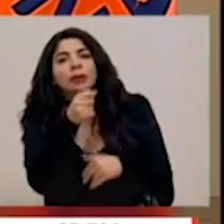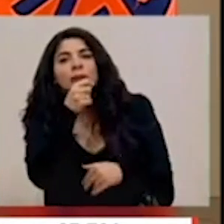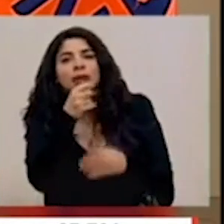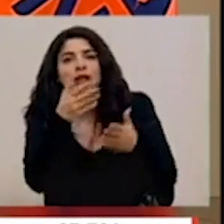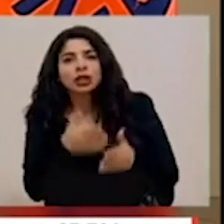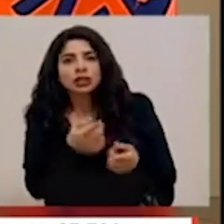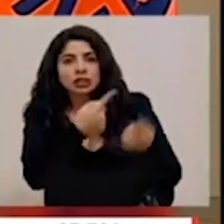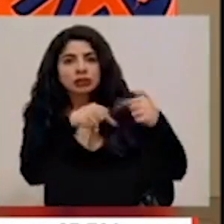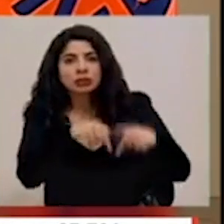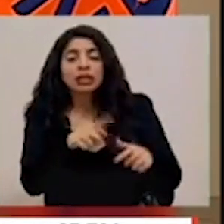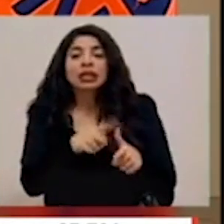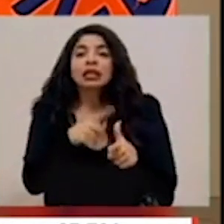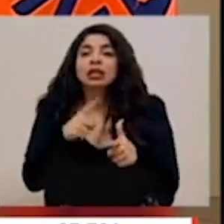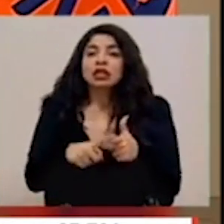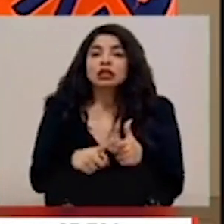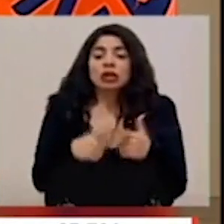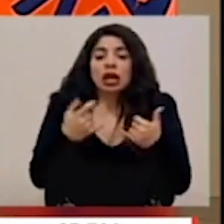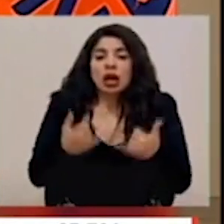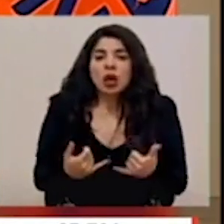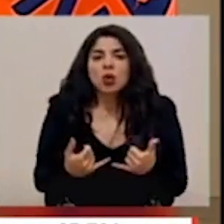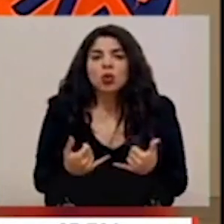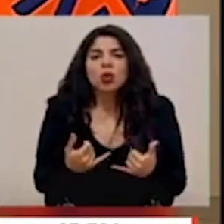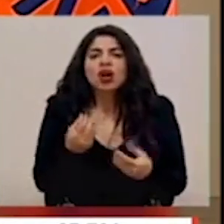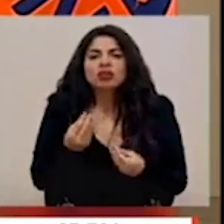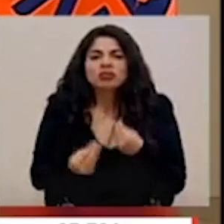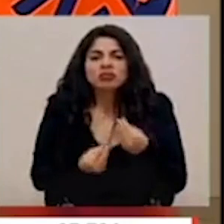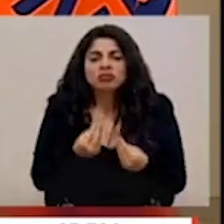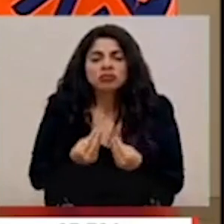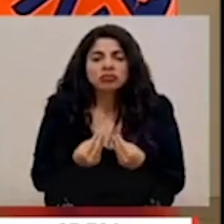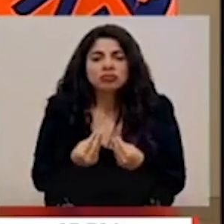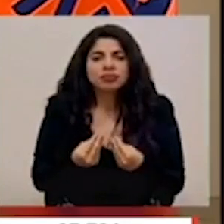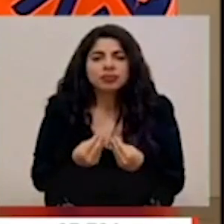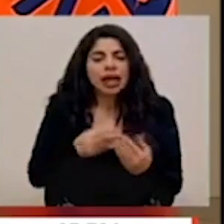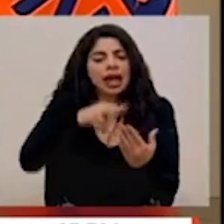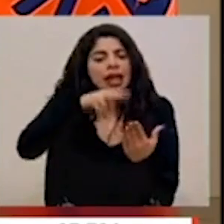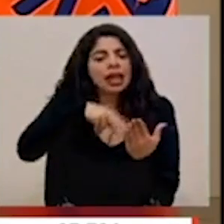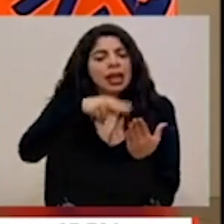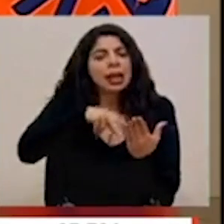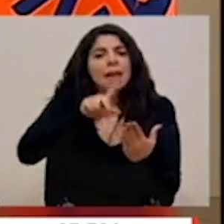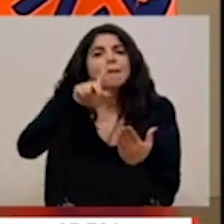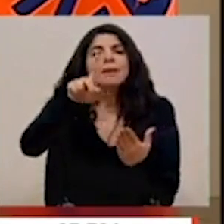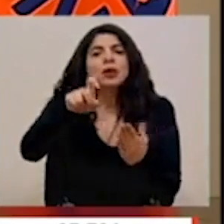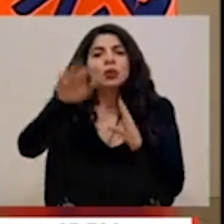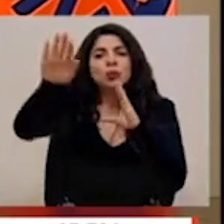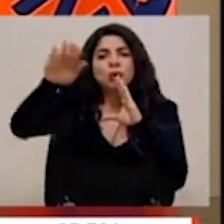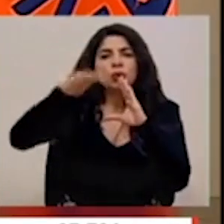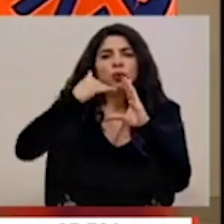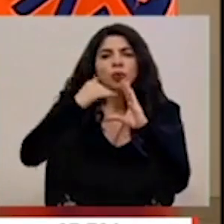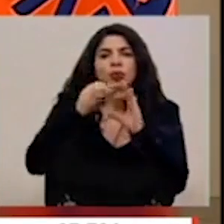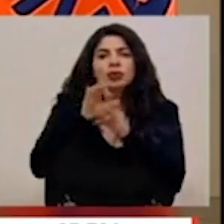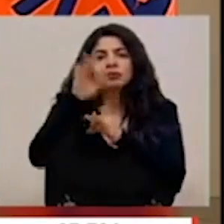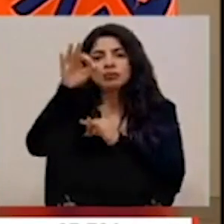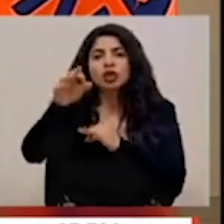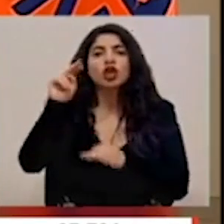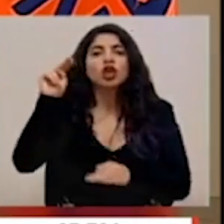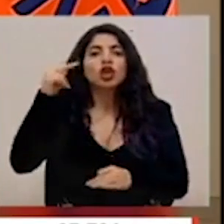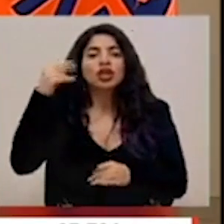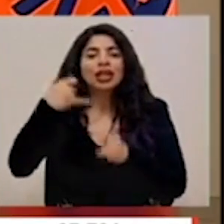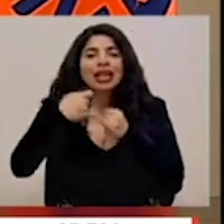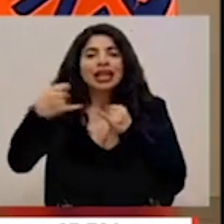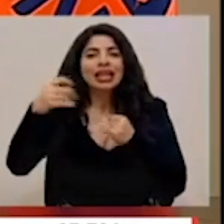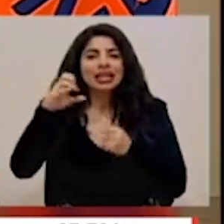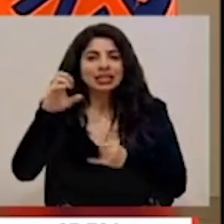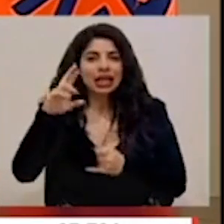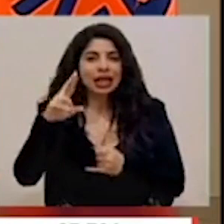manera presencial, así que vamos a proceder a leer la consulta del medio regional, Noticias en Línea CR,